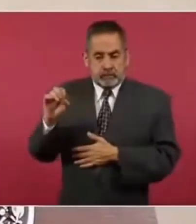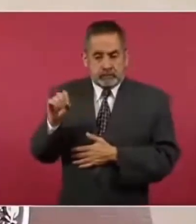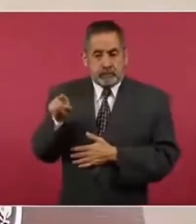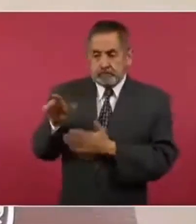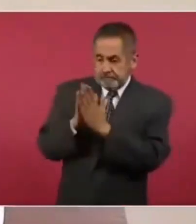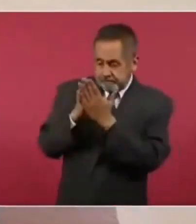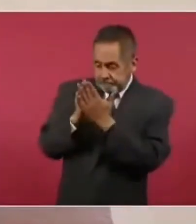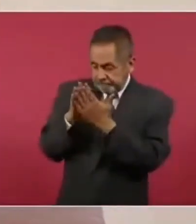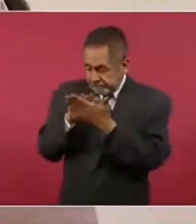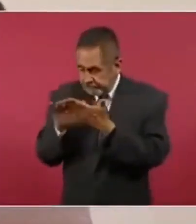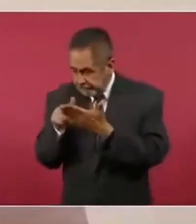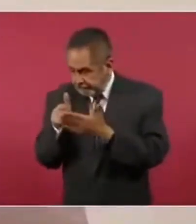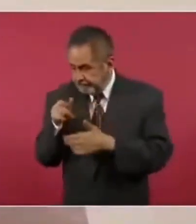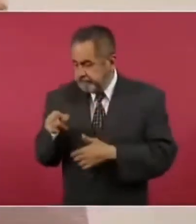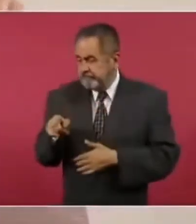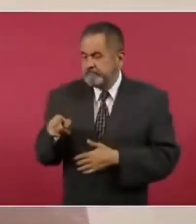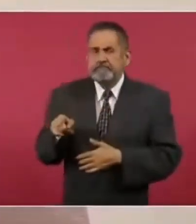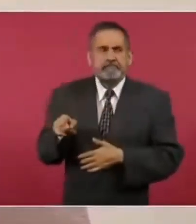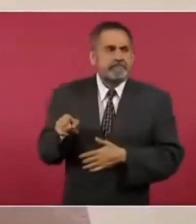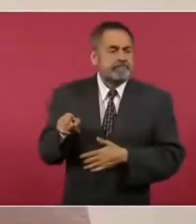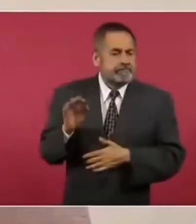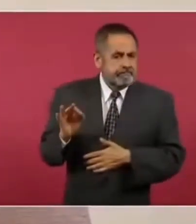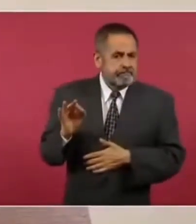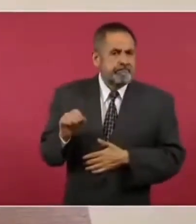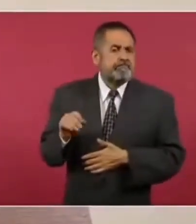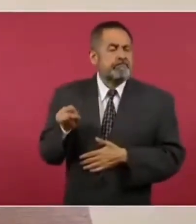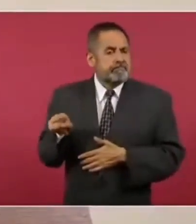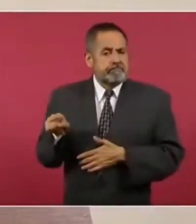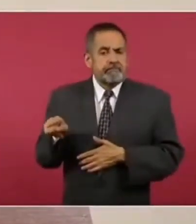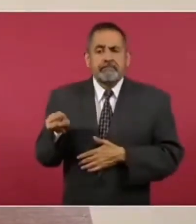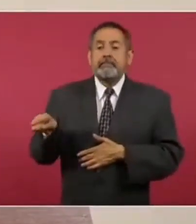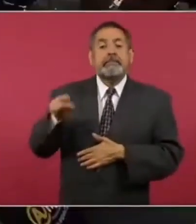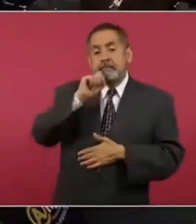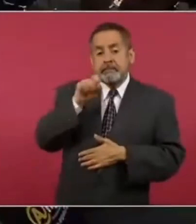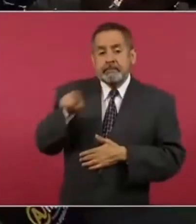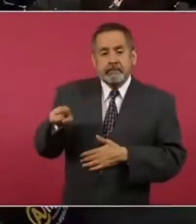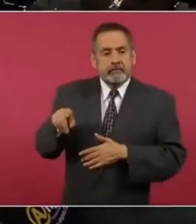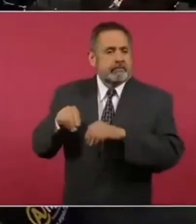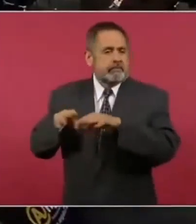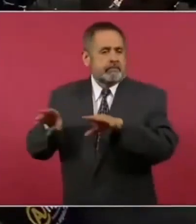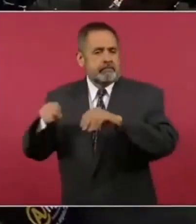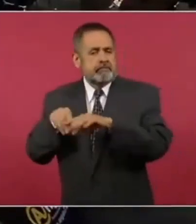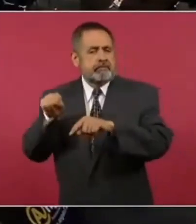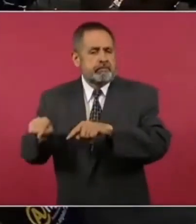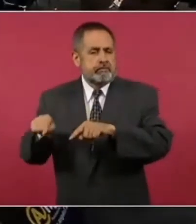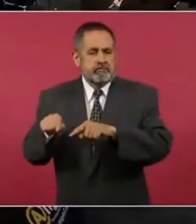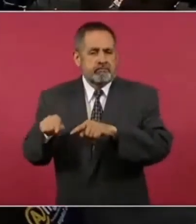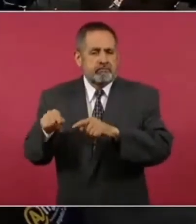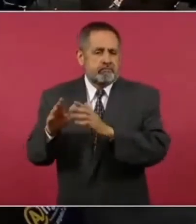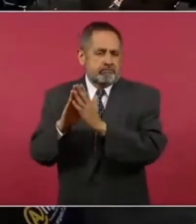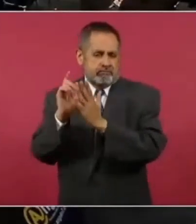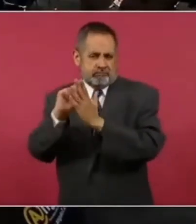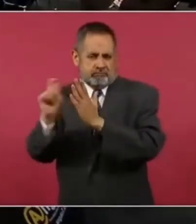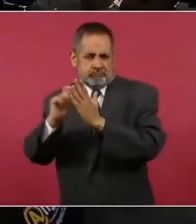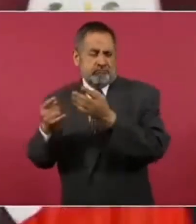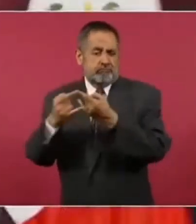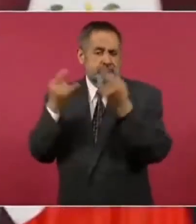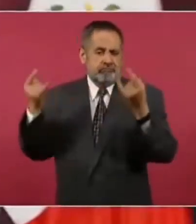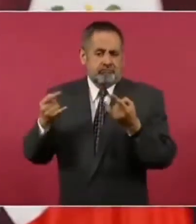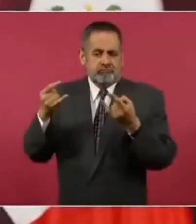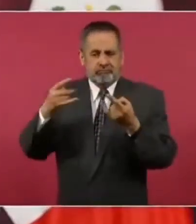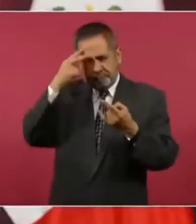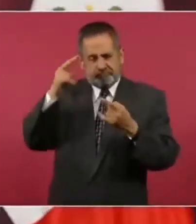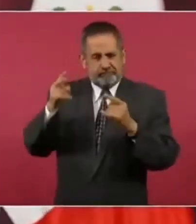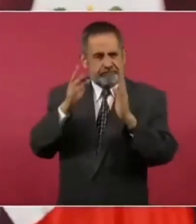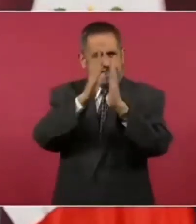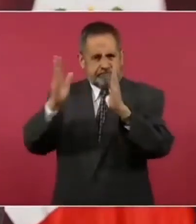y lo tiene también en sus tomos sobre la historia moderna